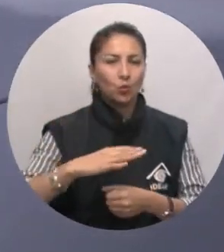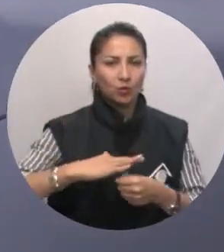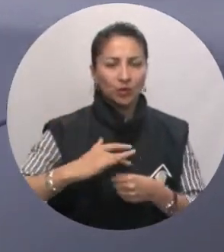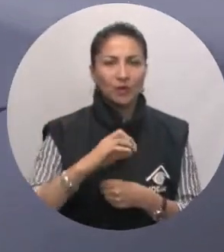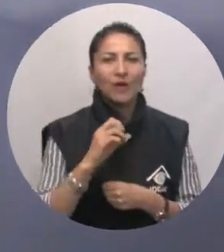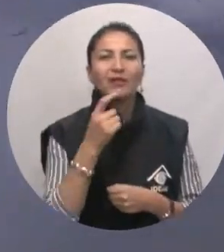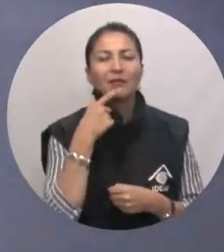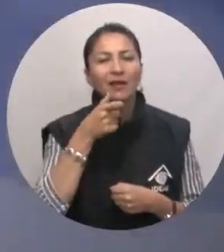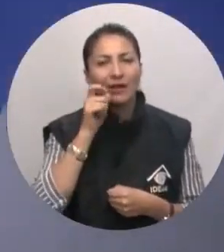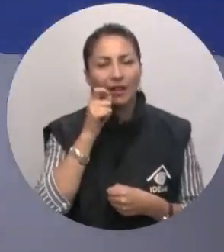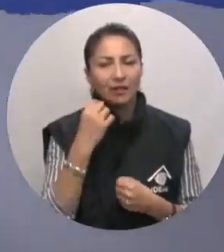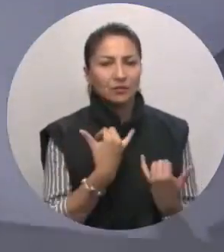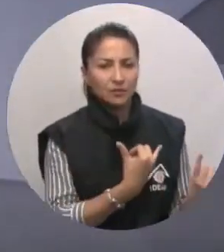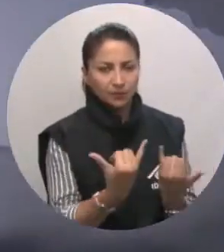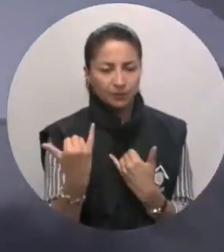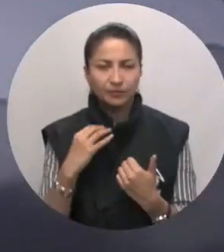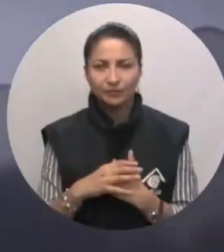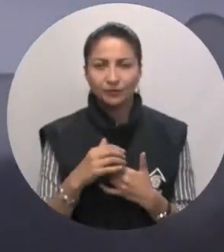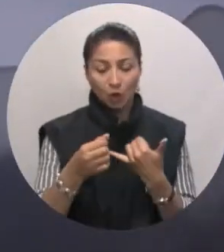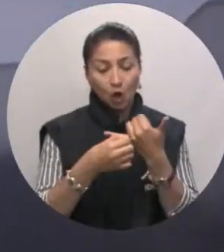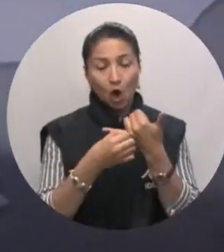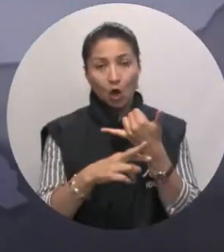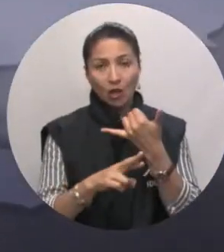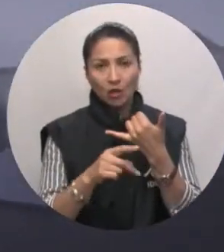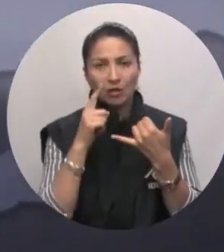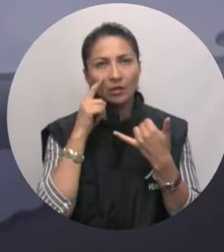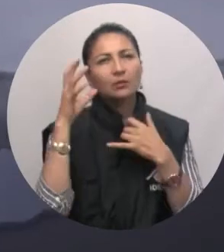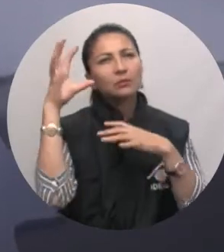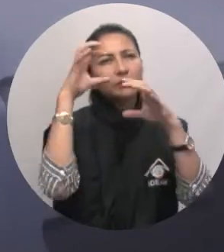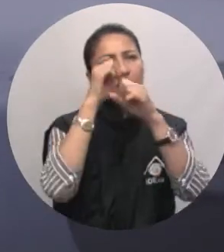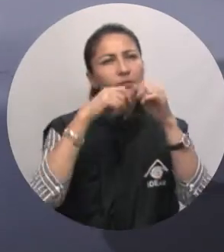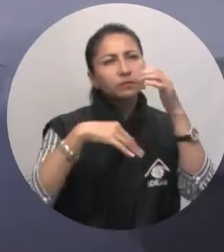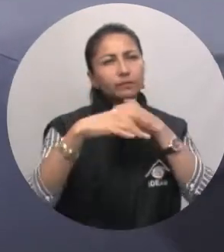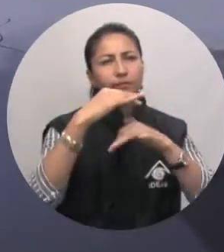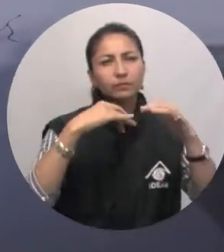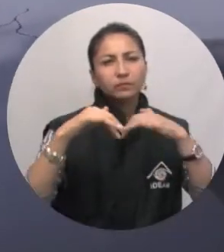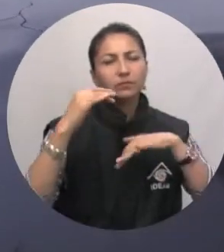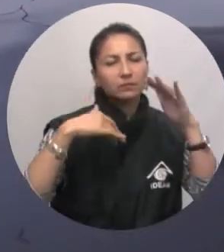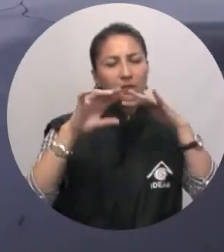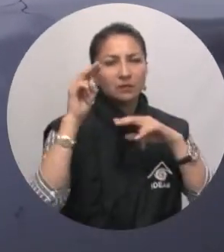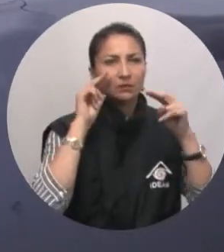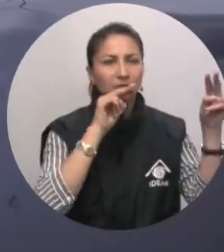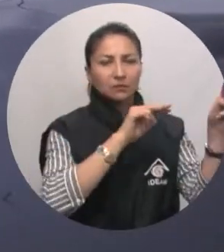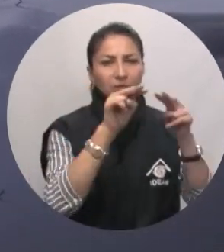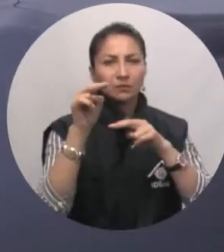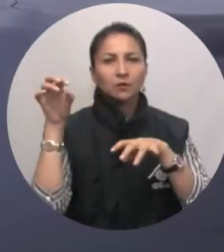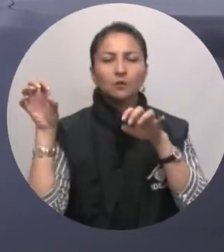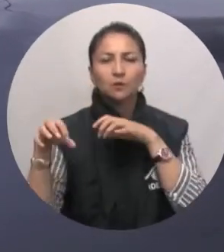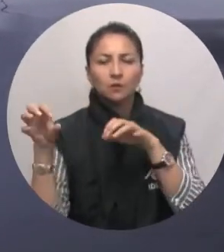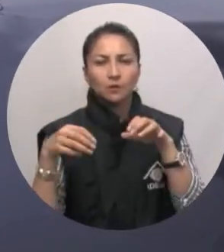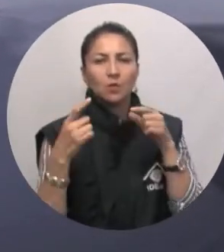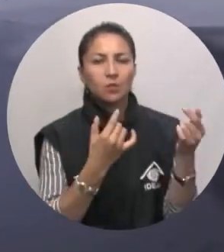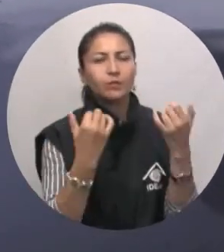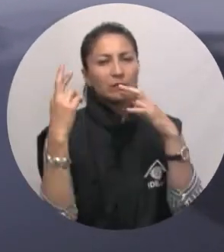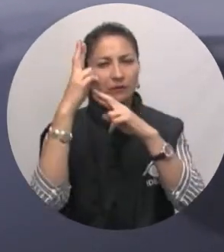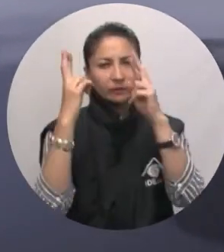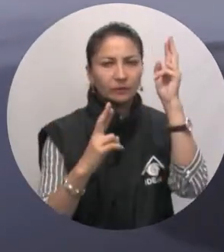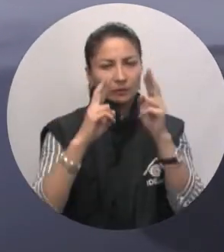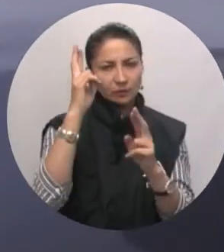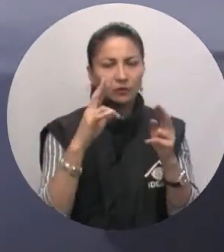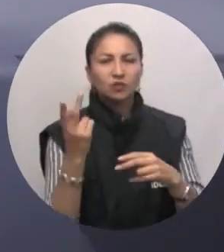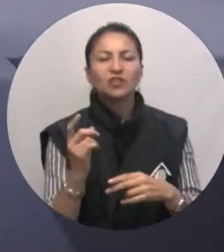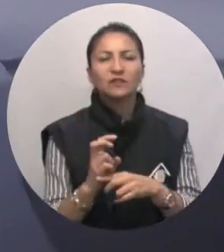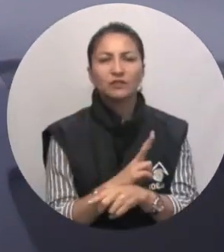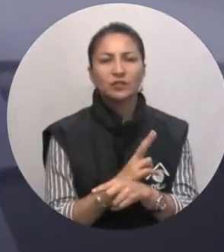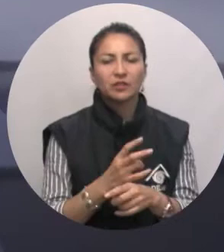Huila y oriente de Caldas. Para la orinoquía el cielo se verá mayormente nublado a lo largo de la región, con lluvias y actividad eléctrica en el